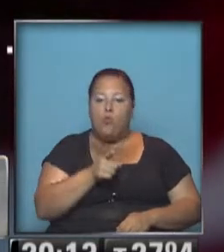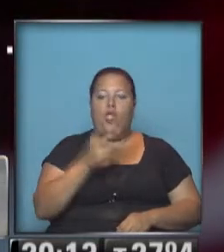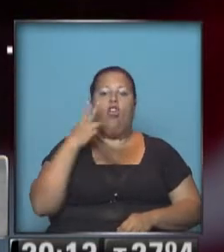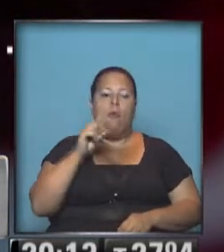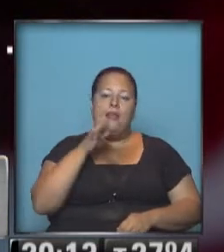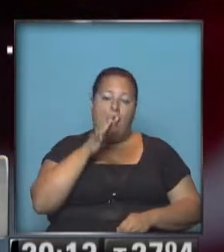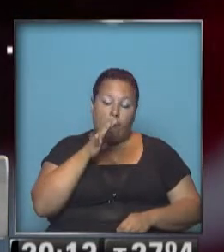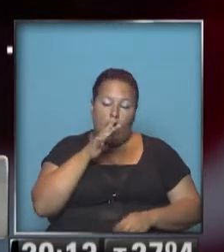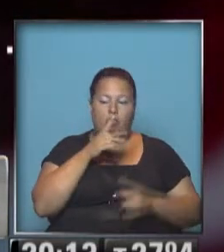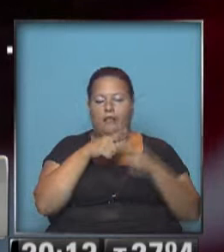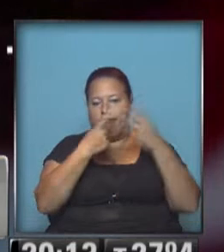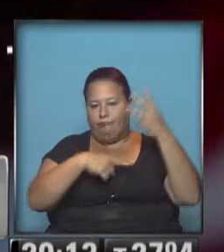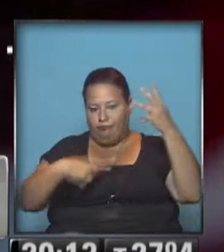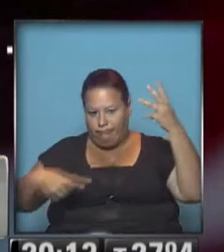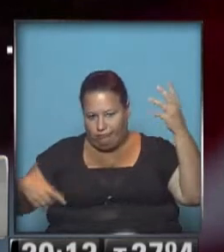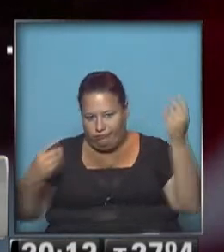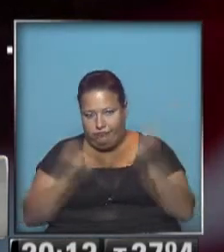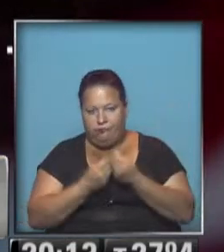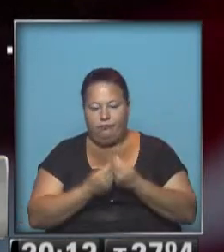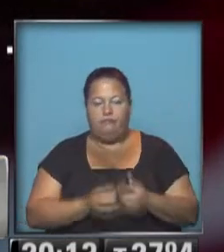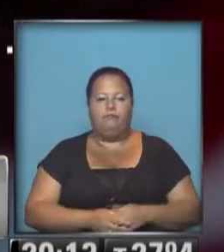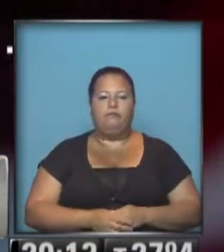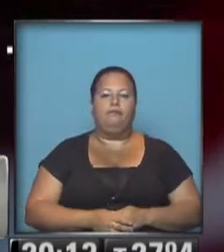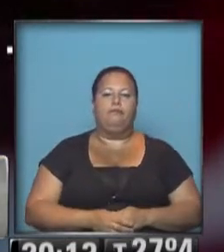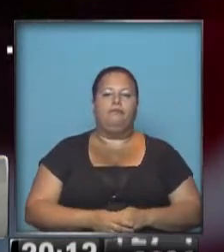Rusia en 2014, entre otros.